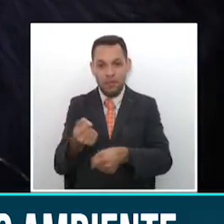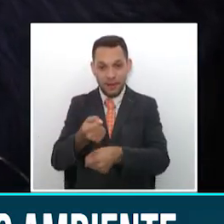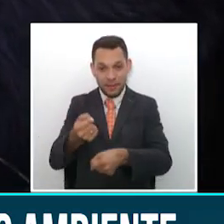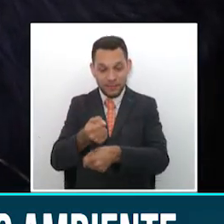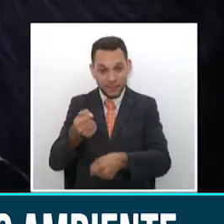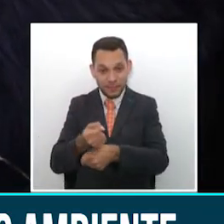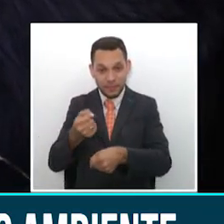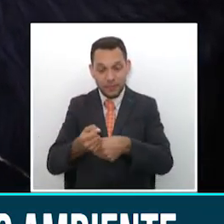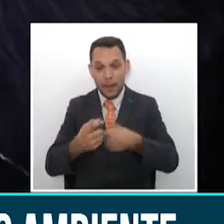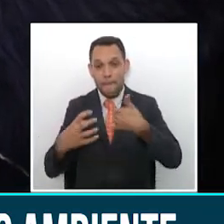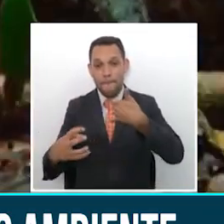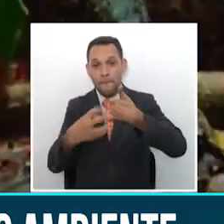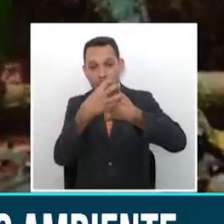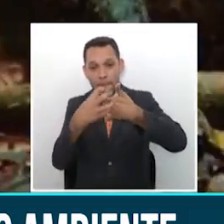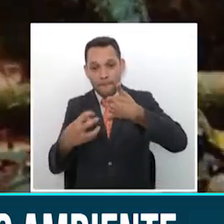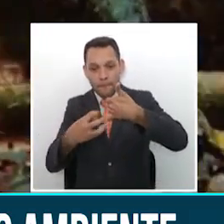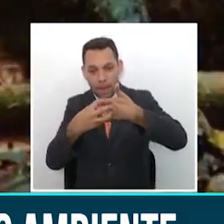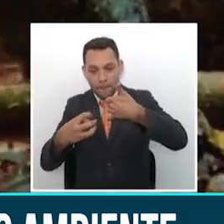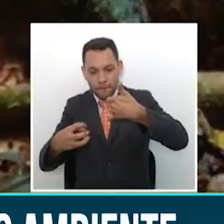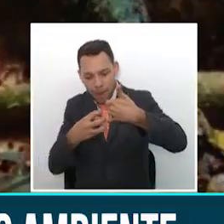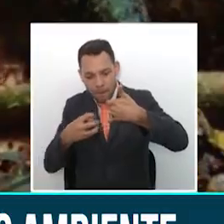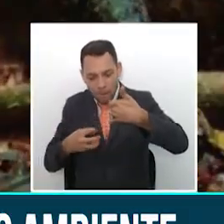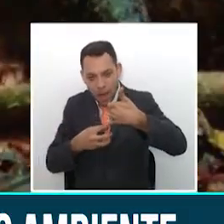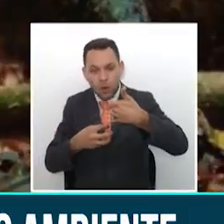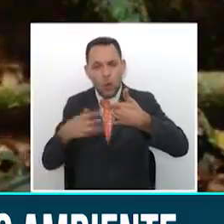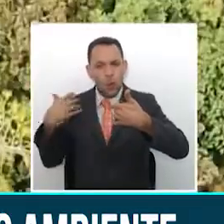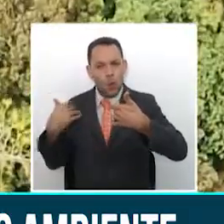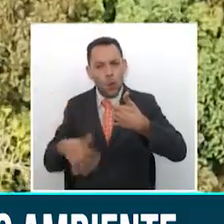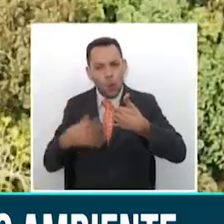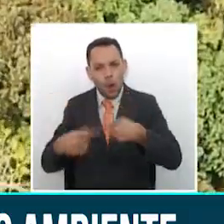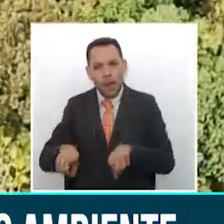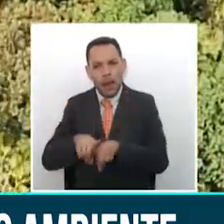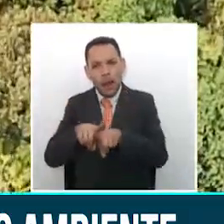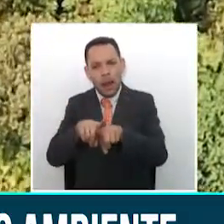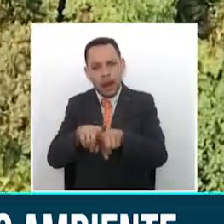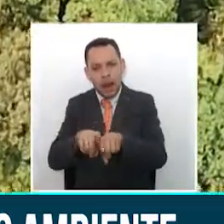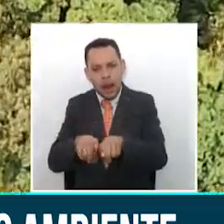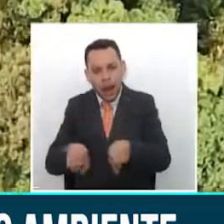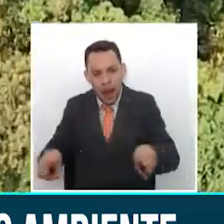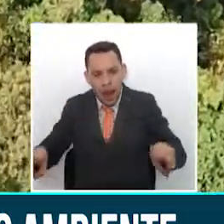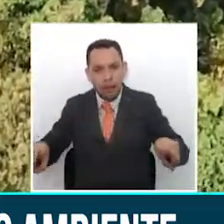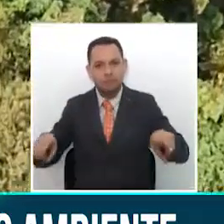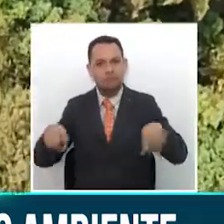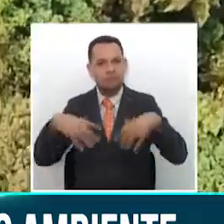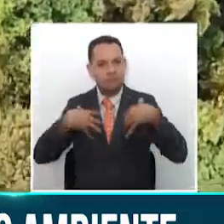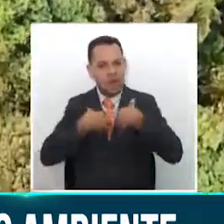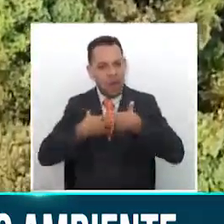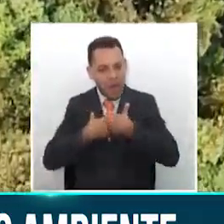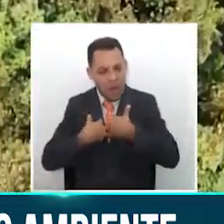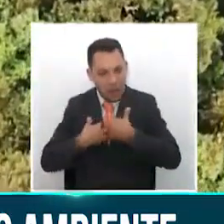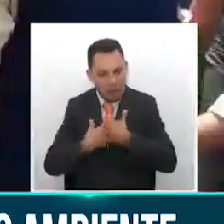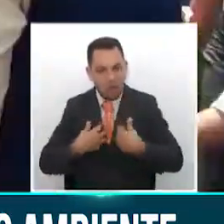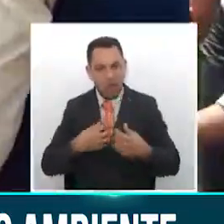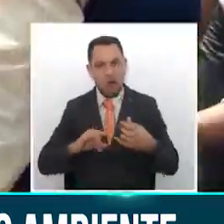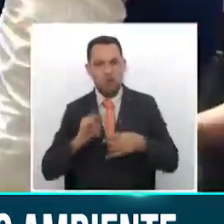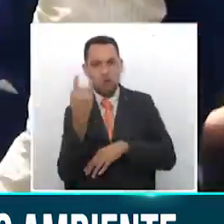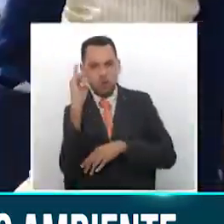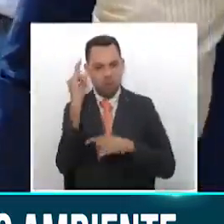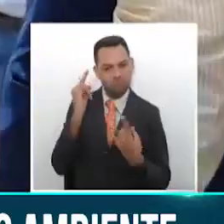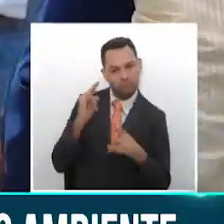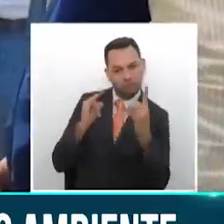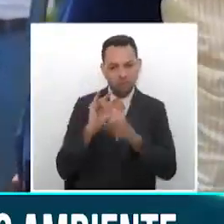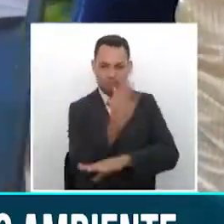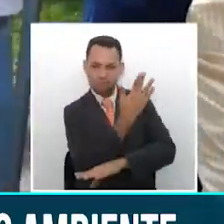país han incentivado esta conmemoración en la biodiversidad de las regiones y la importancia de su cuidado y conservación